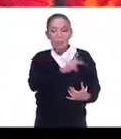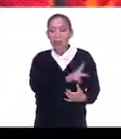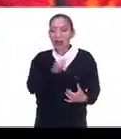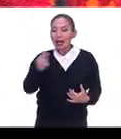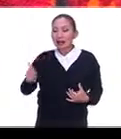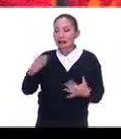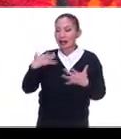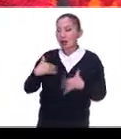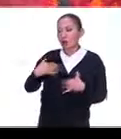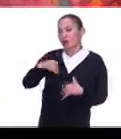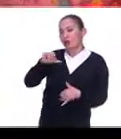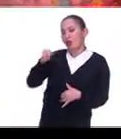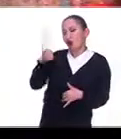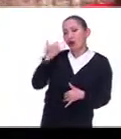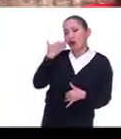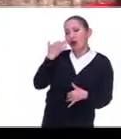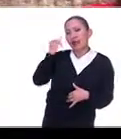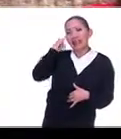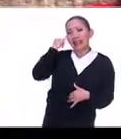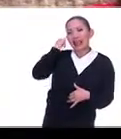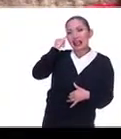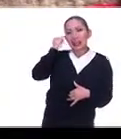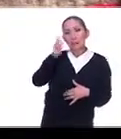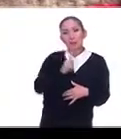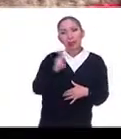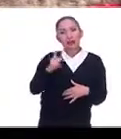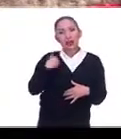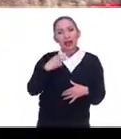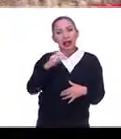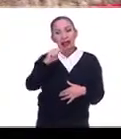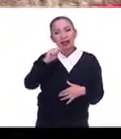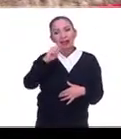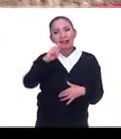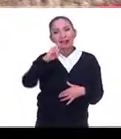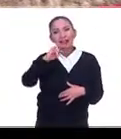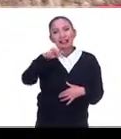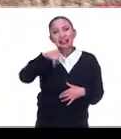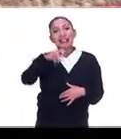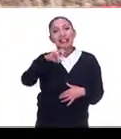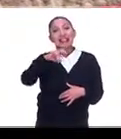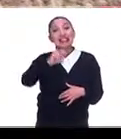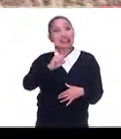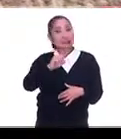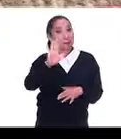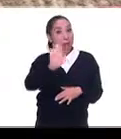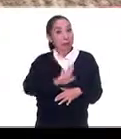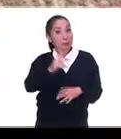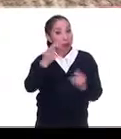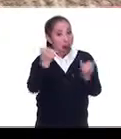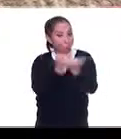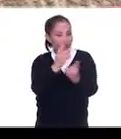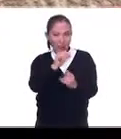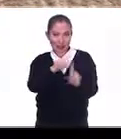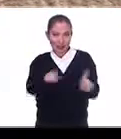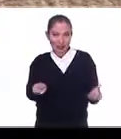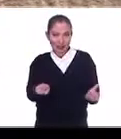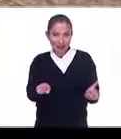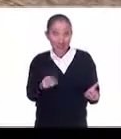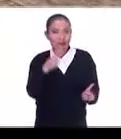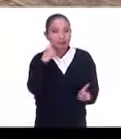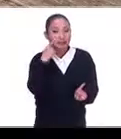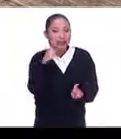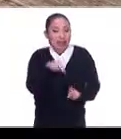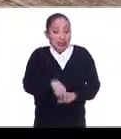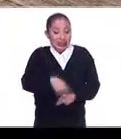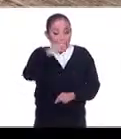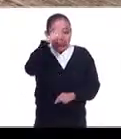trajes de una etnia emparentada que son los triquis. Se parecen, pero no son igual. Y en